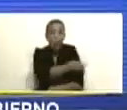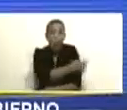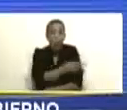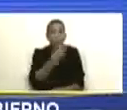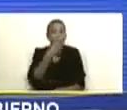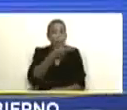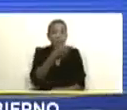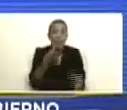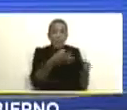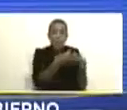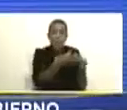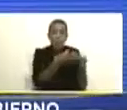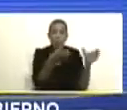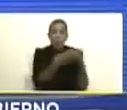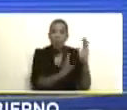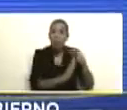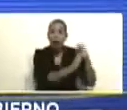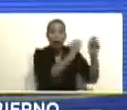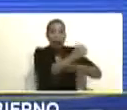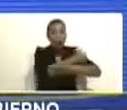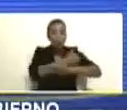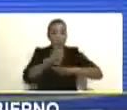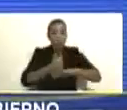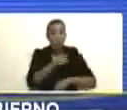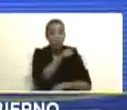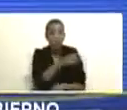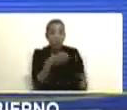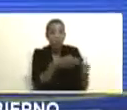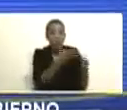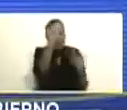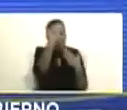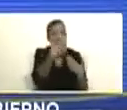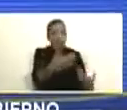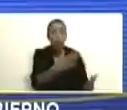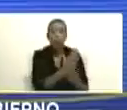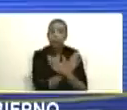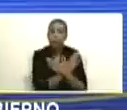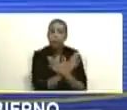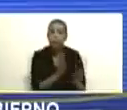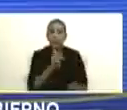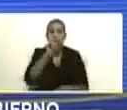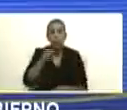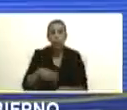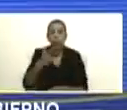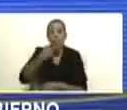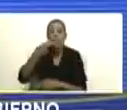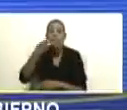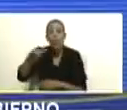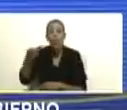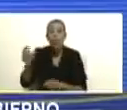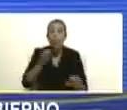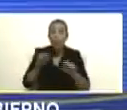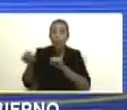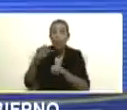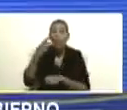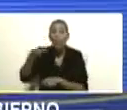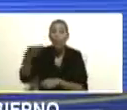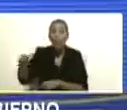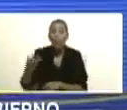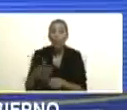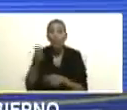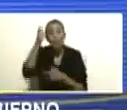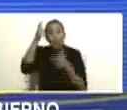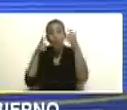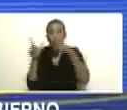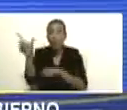políticos presentes con sus máximas autoridades saludo también a los partidos y movimientos políticos del gran